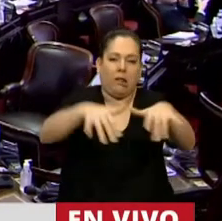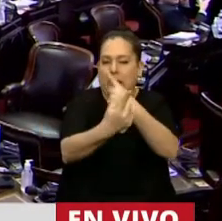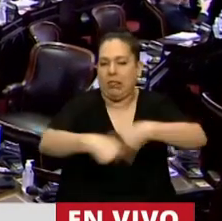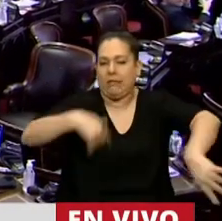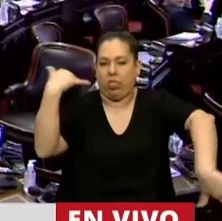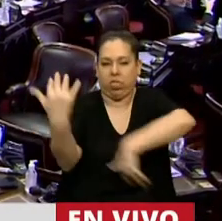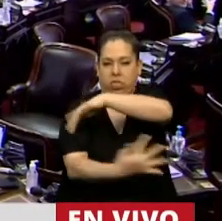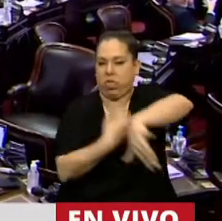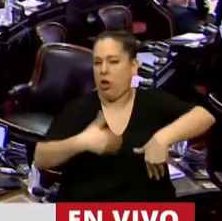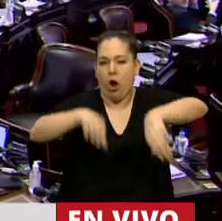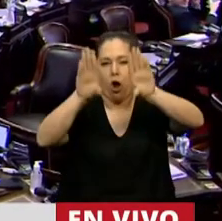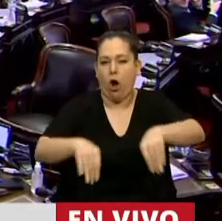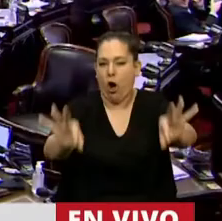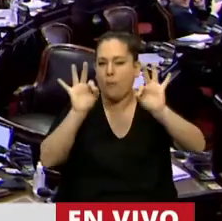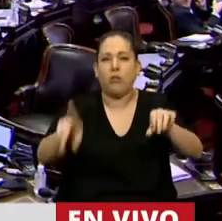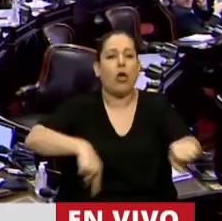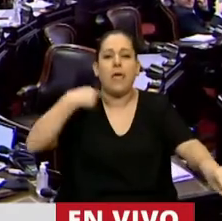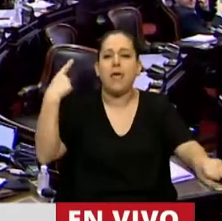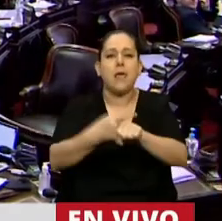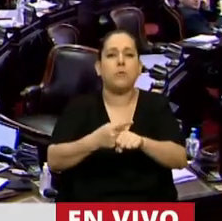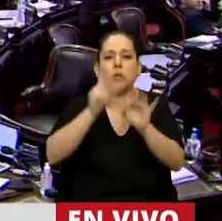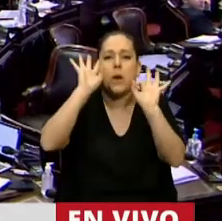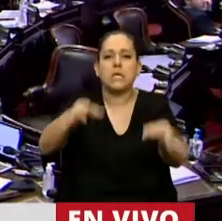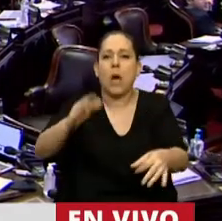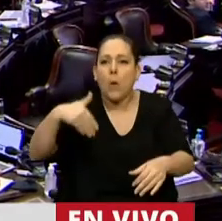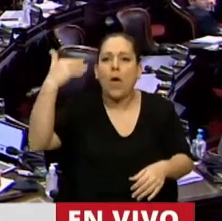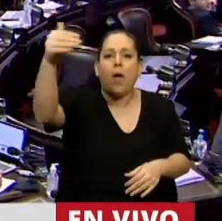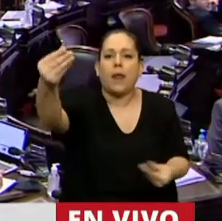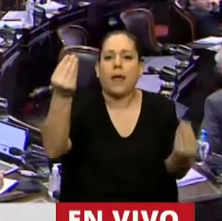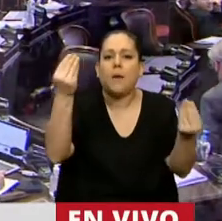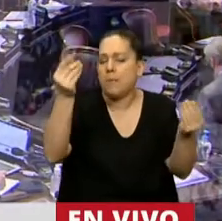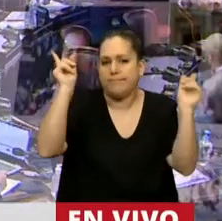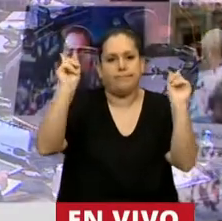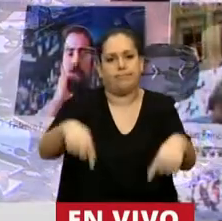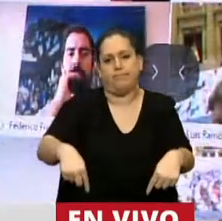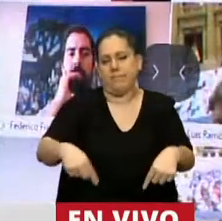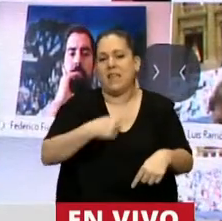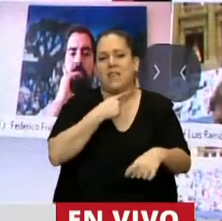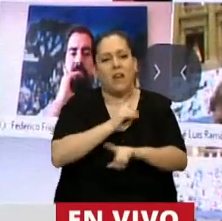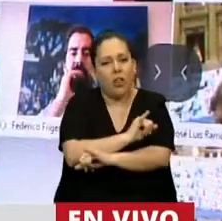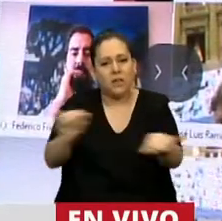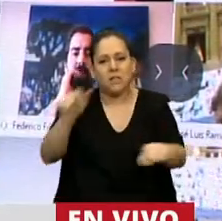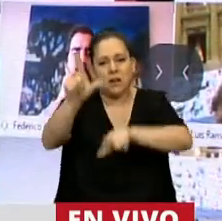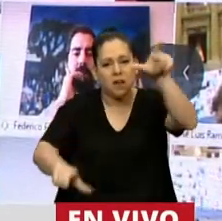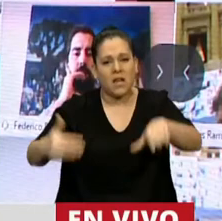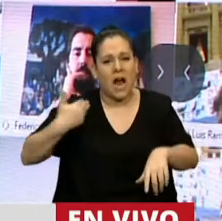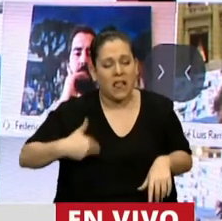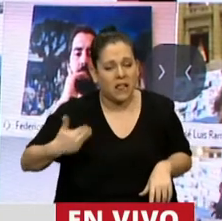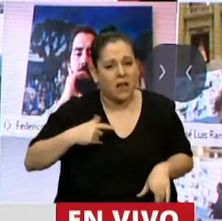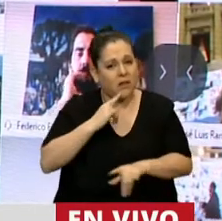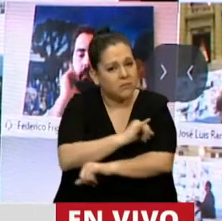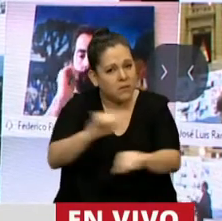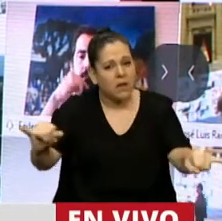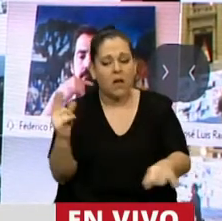quieran. Es imposible prever a largo plazo. Lo que sí quiero decirle a todos los argentinos, tengan la plena